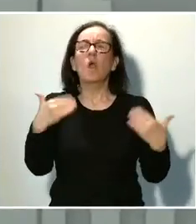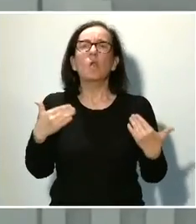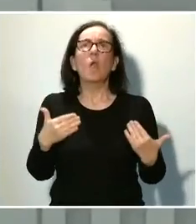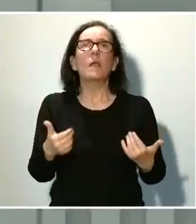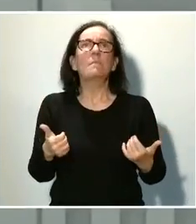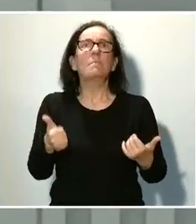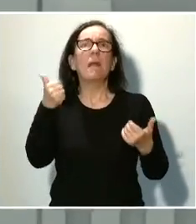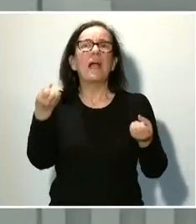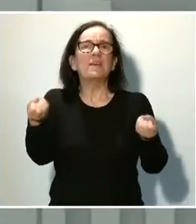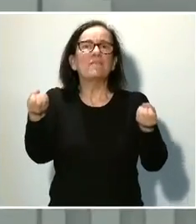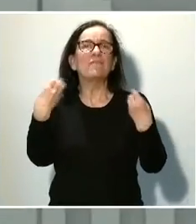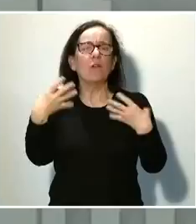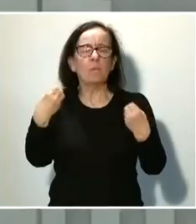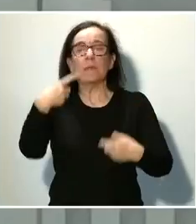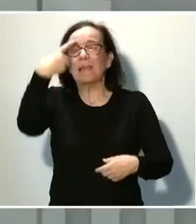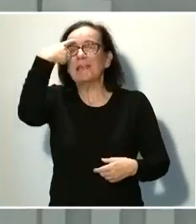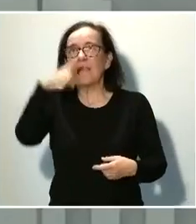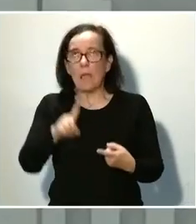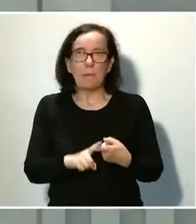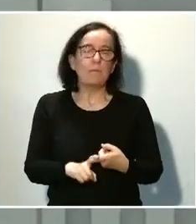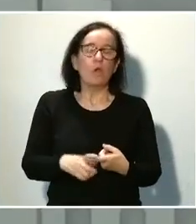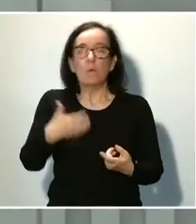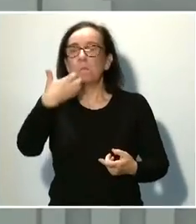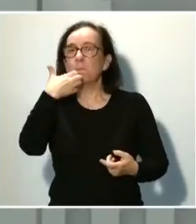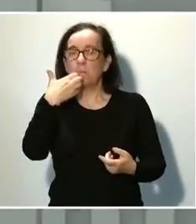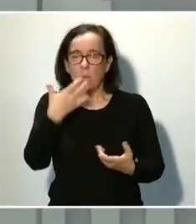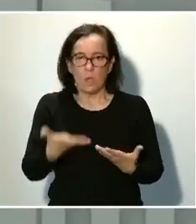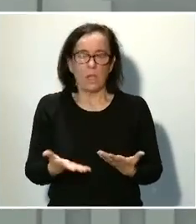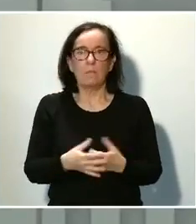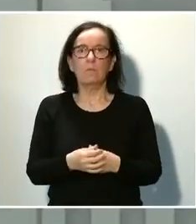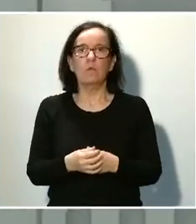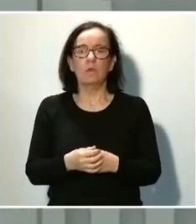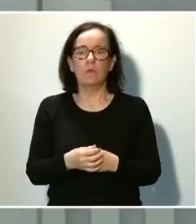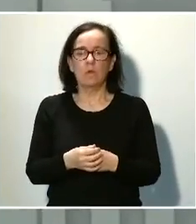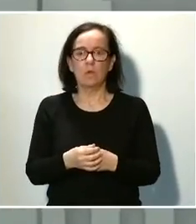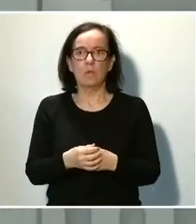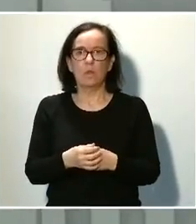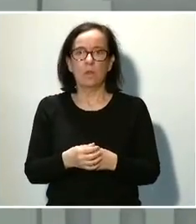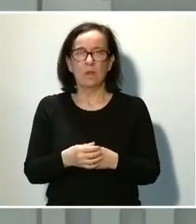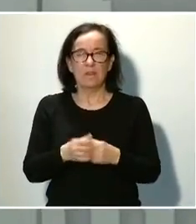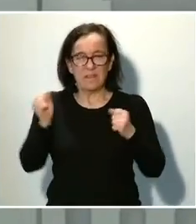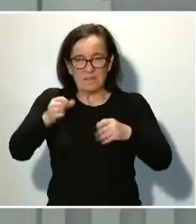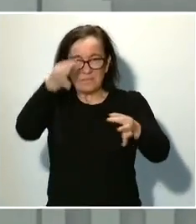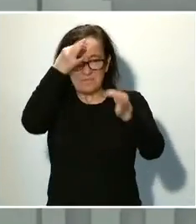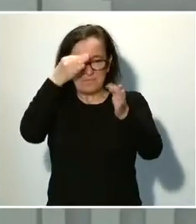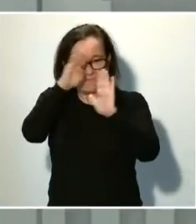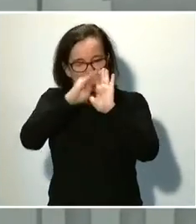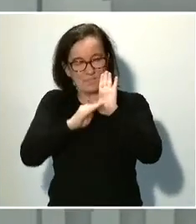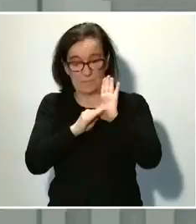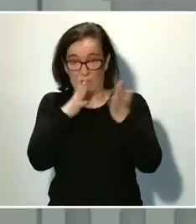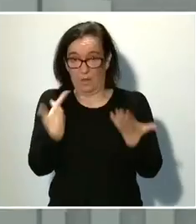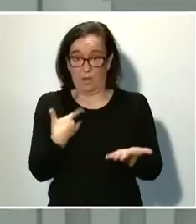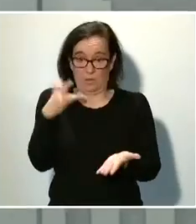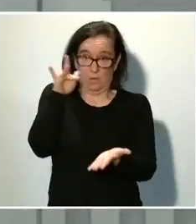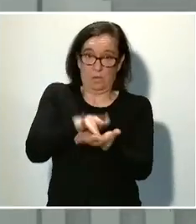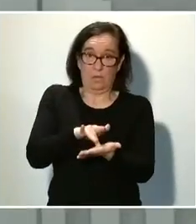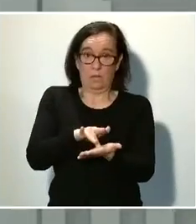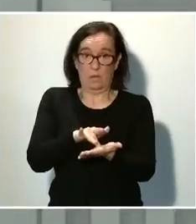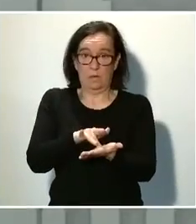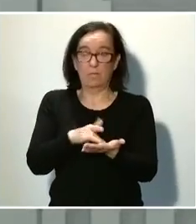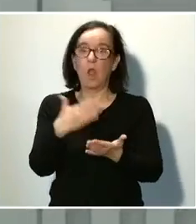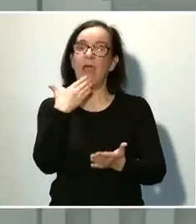sólida. que sabemos, por ejemplo, que de acuerdo a los datos disponibles hasta la fecha por edad,